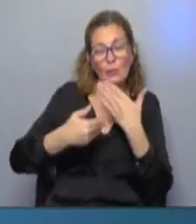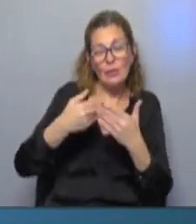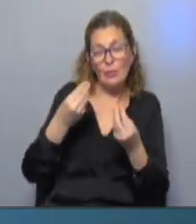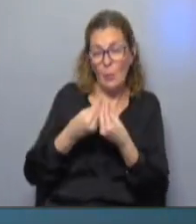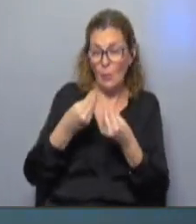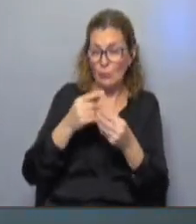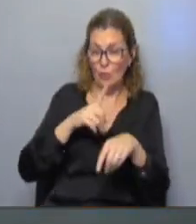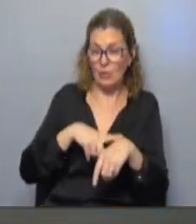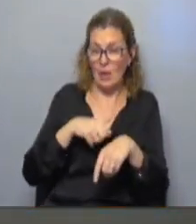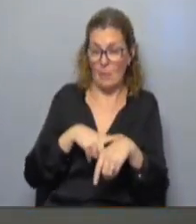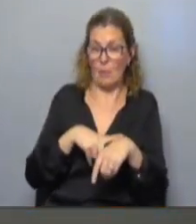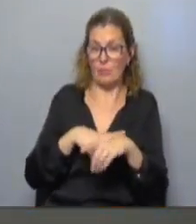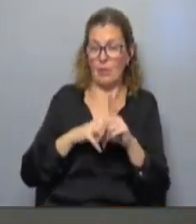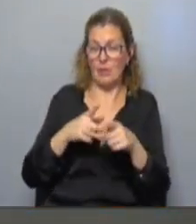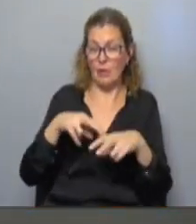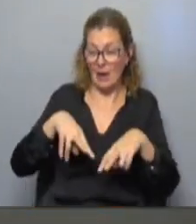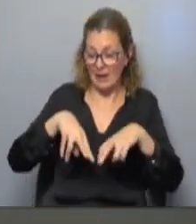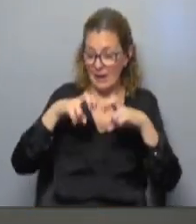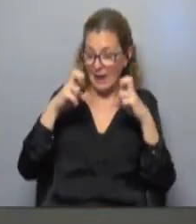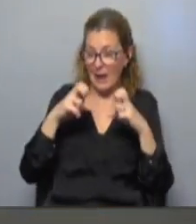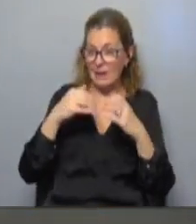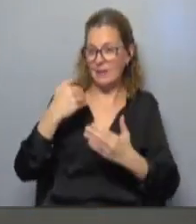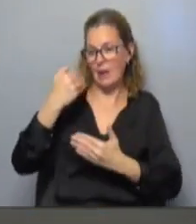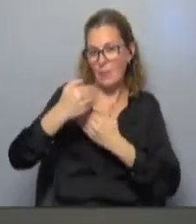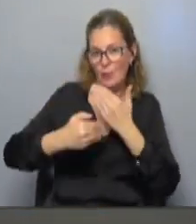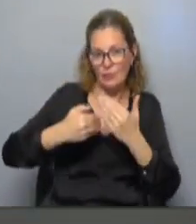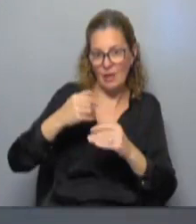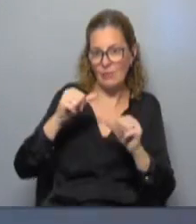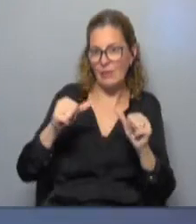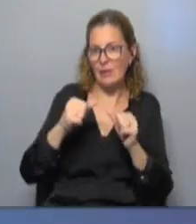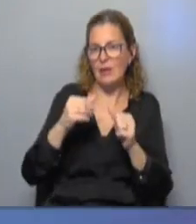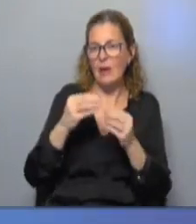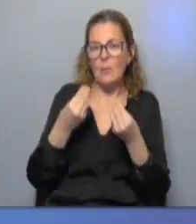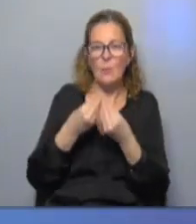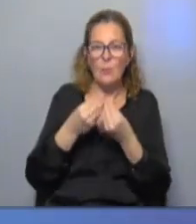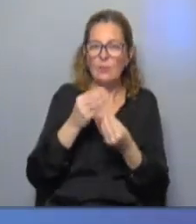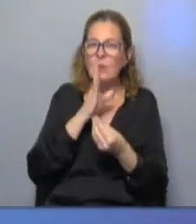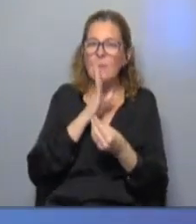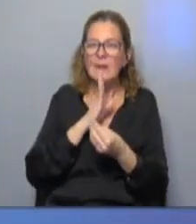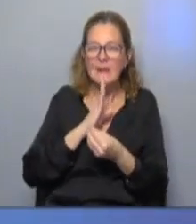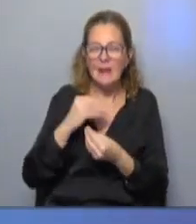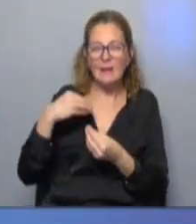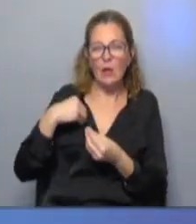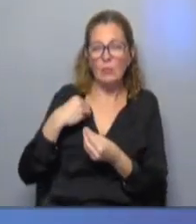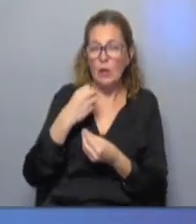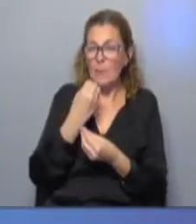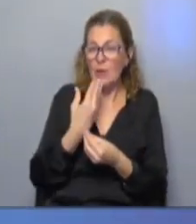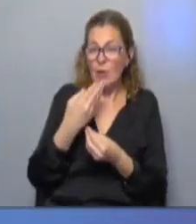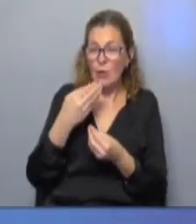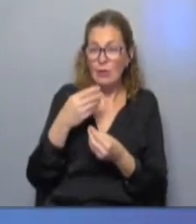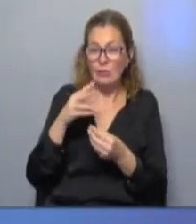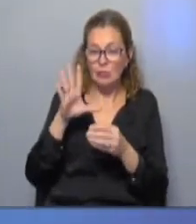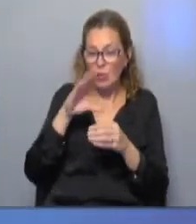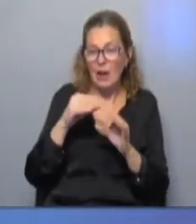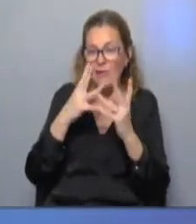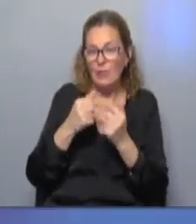tiempo los análisis el proceso y hacerlo con mucha paciencia mucha confianza lo mejor es intentar todos los